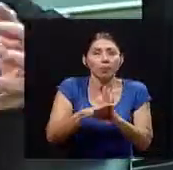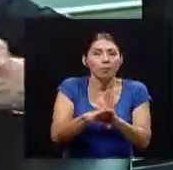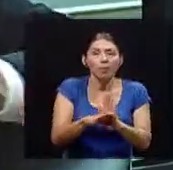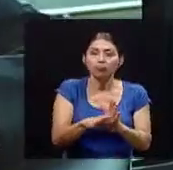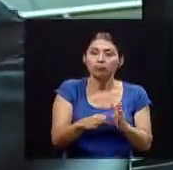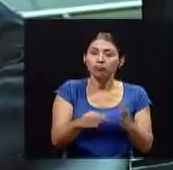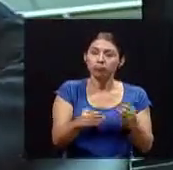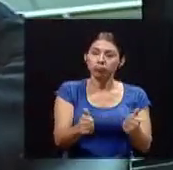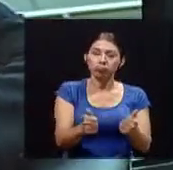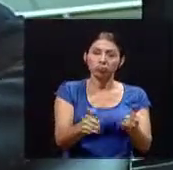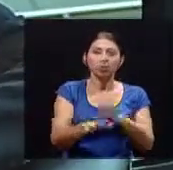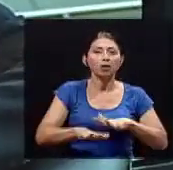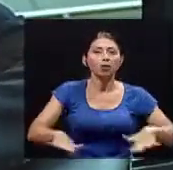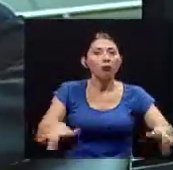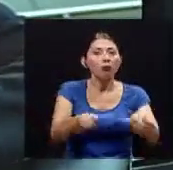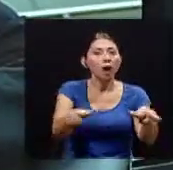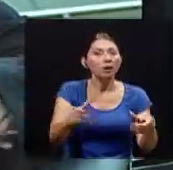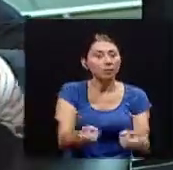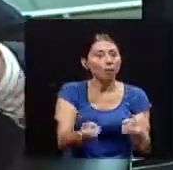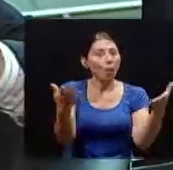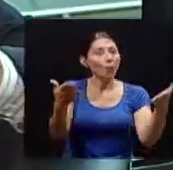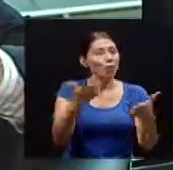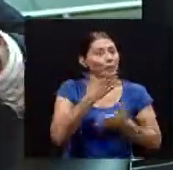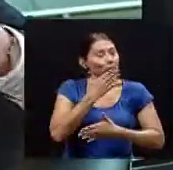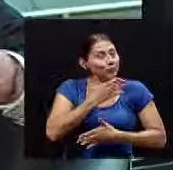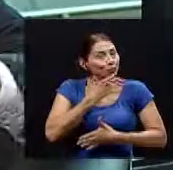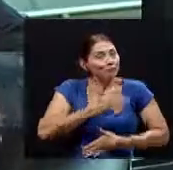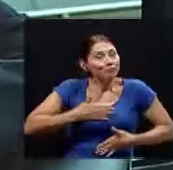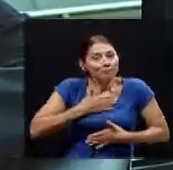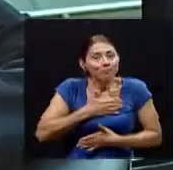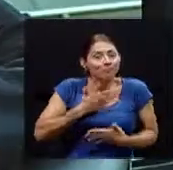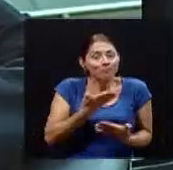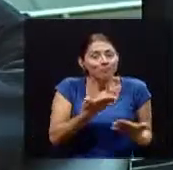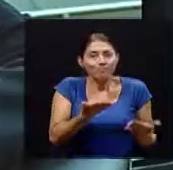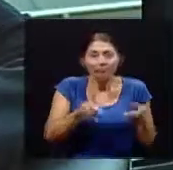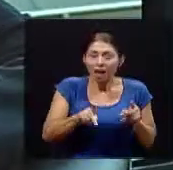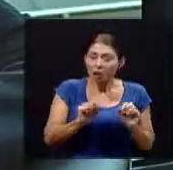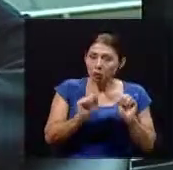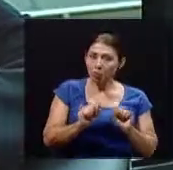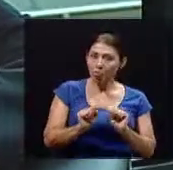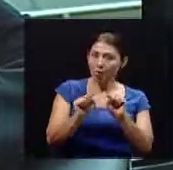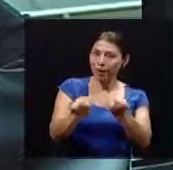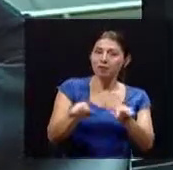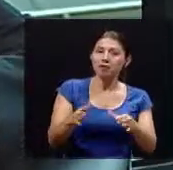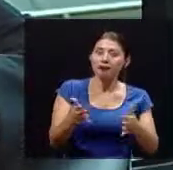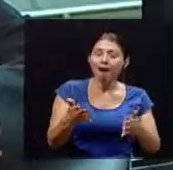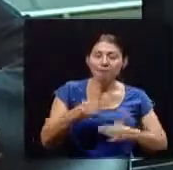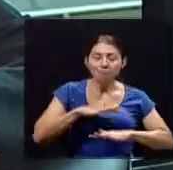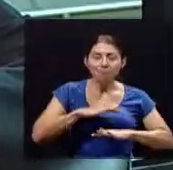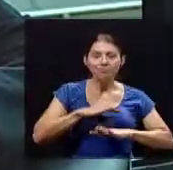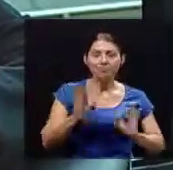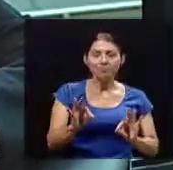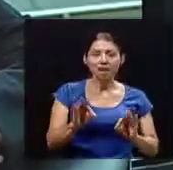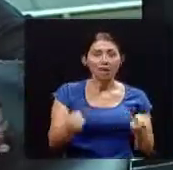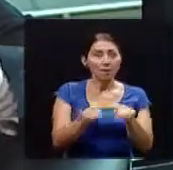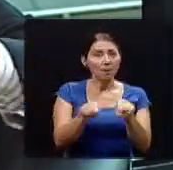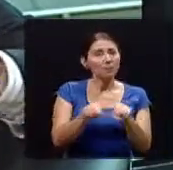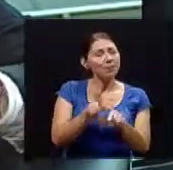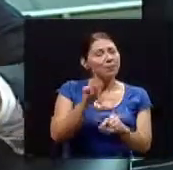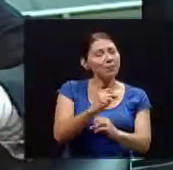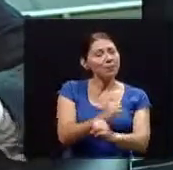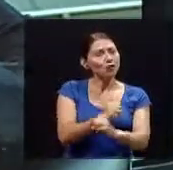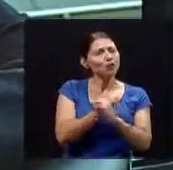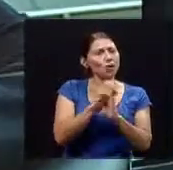espacios públicos agradables para que la gente pueda ir a recrearse hasta también asegurar que vamos